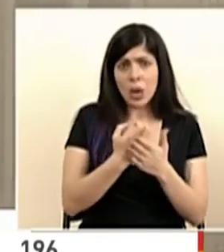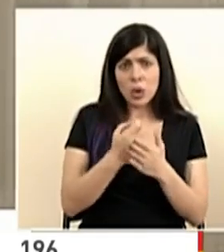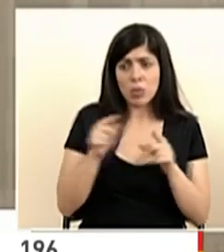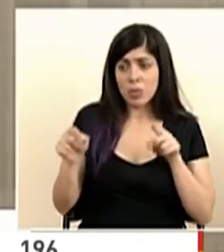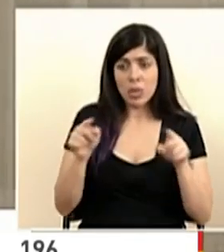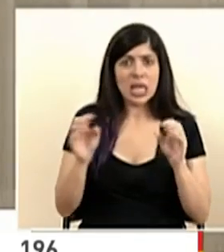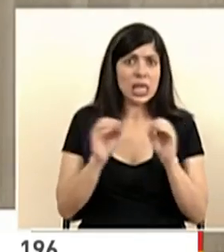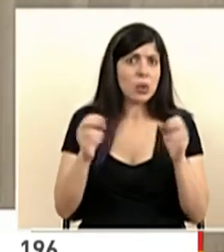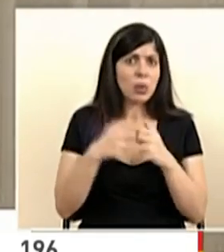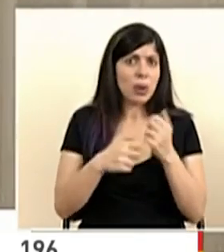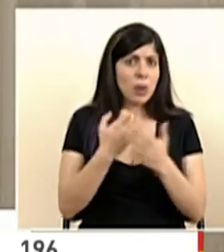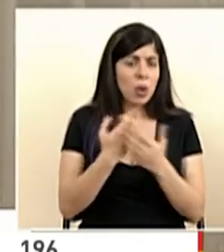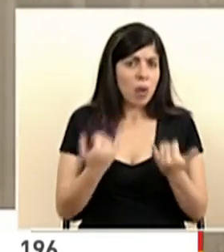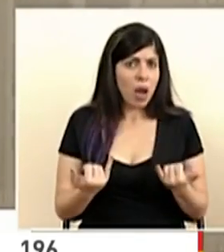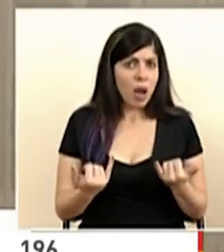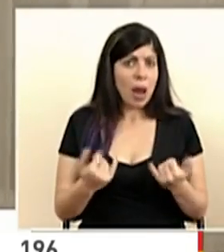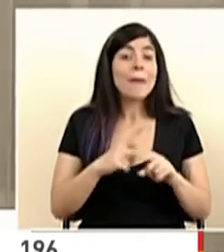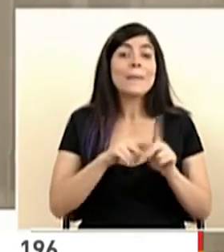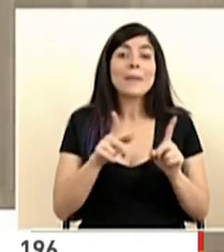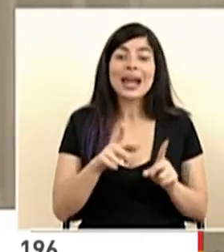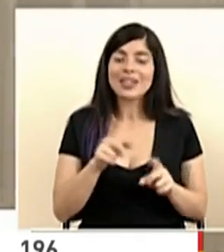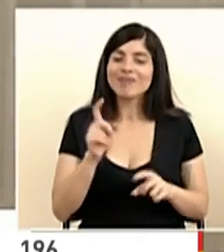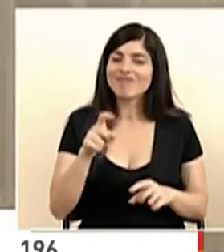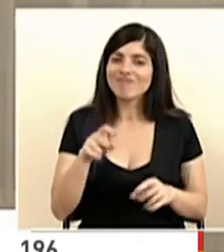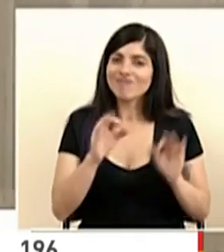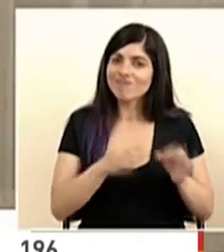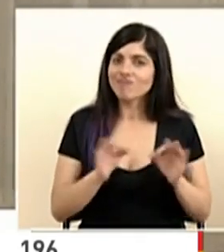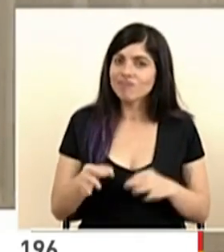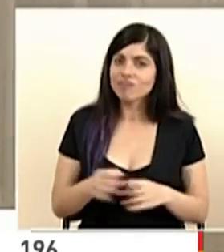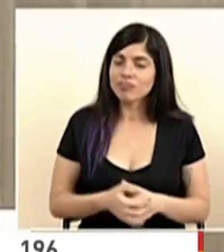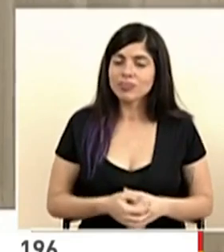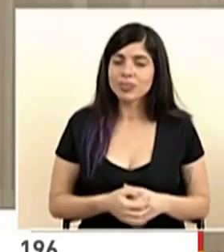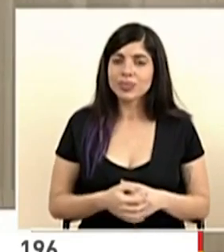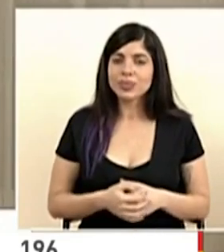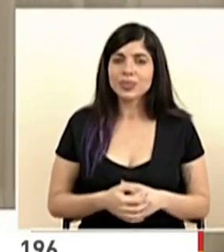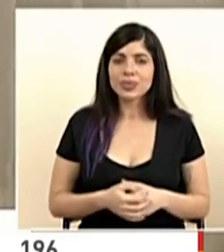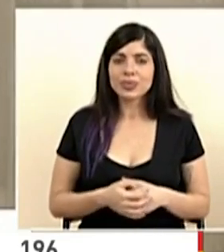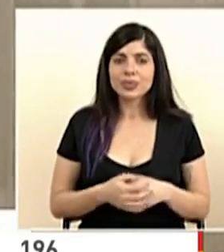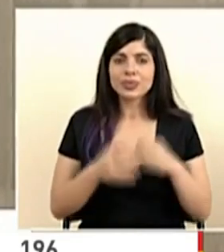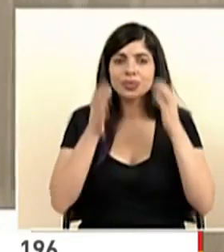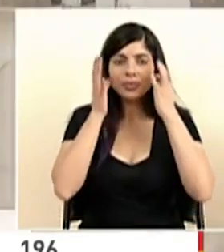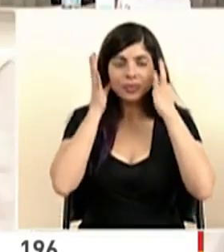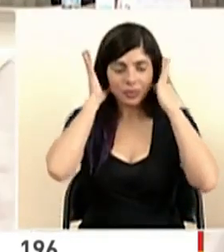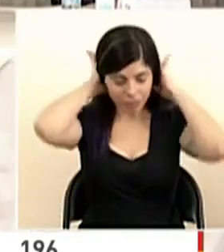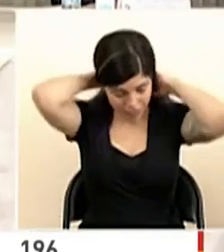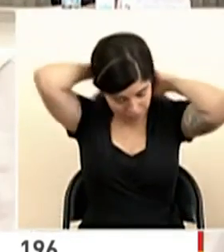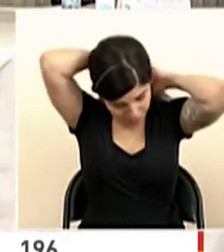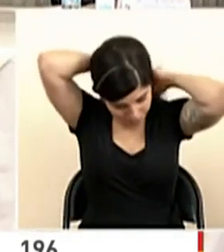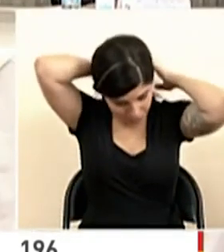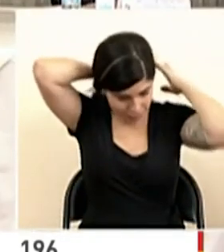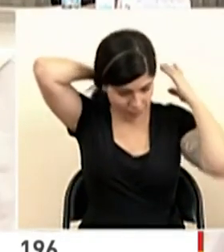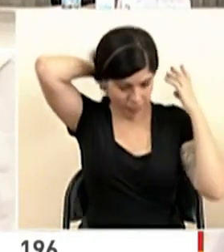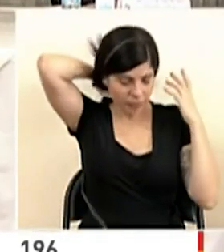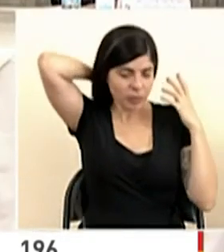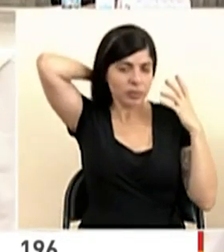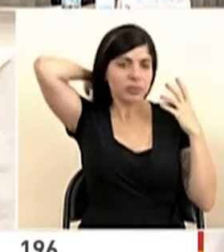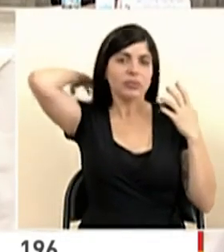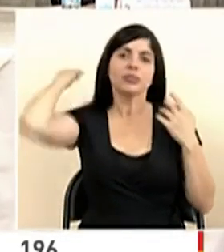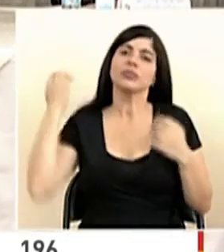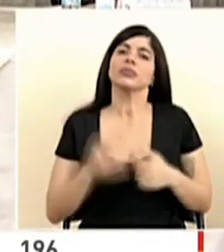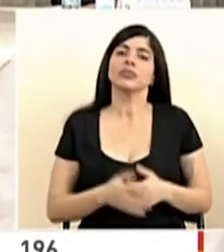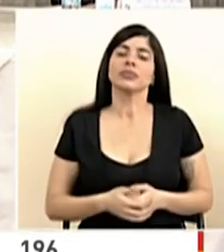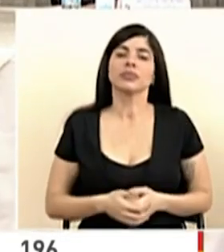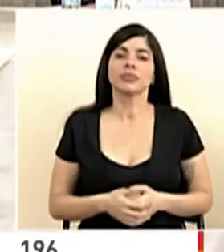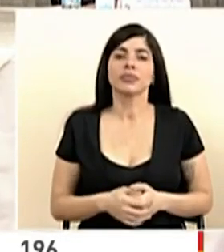u otro, pero ciertamente requerimos tomar decisiones. La siguiente consulta es por parte